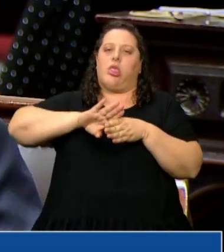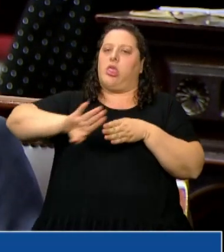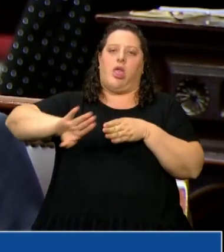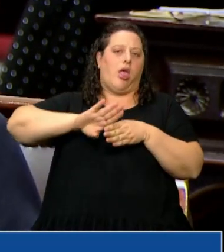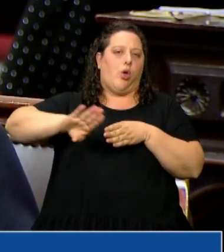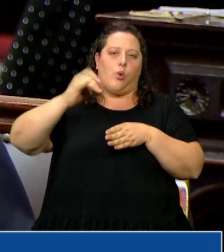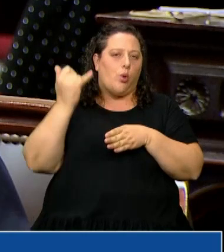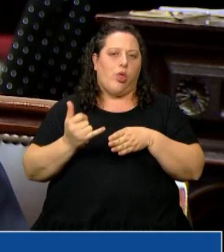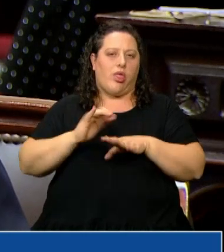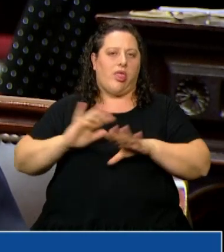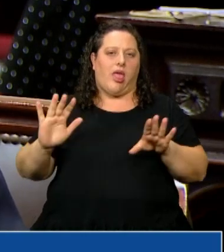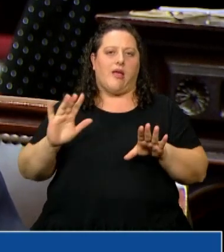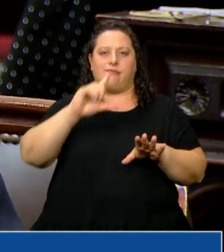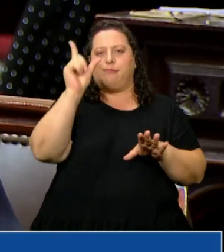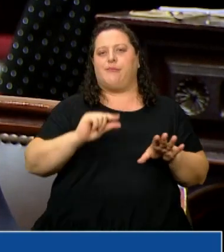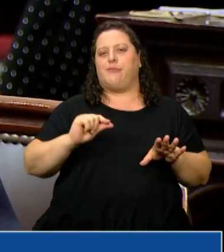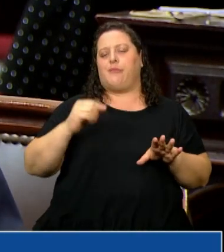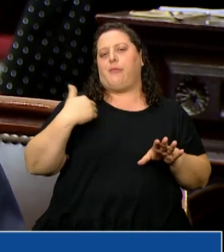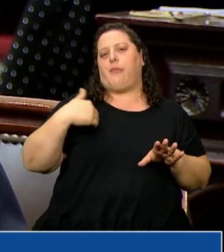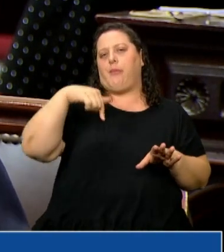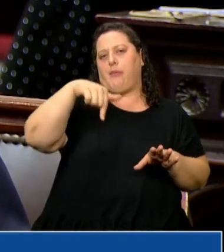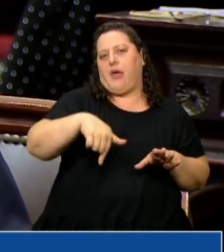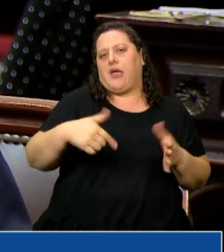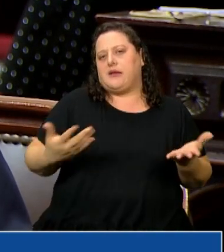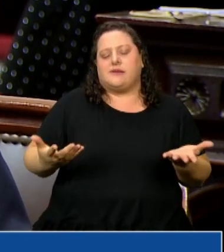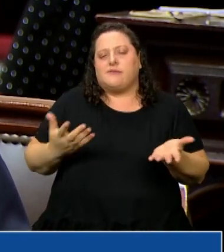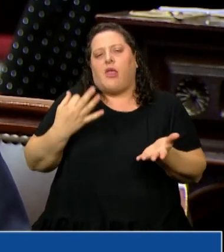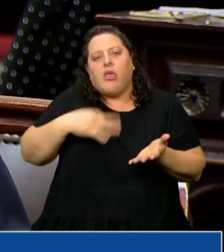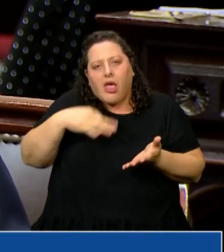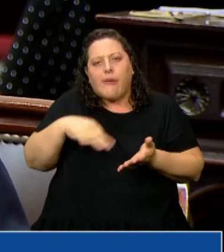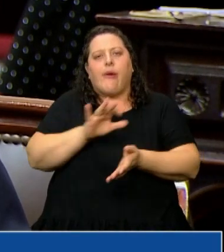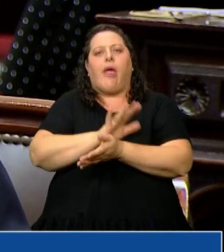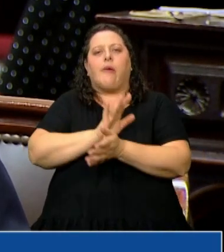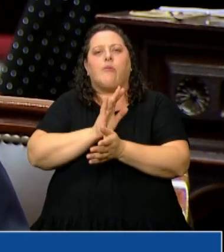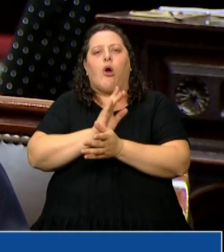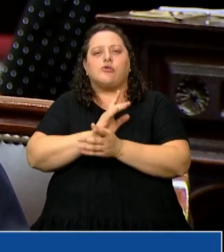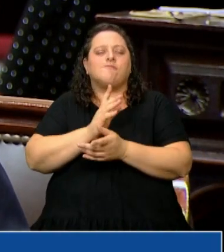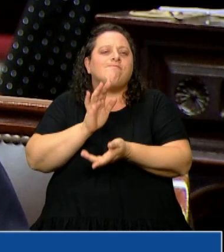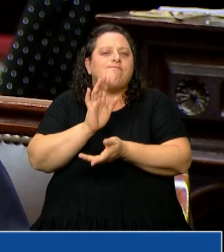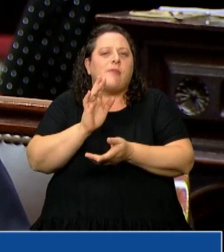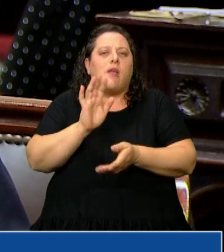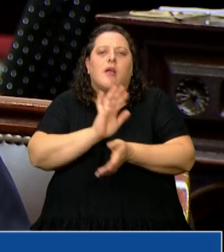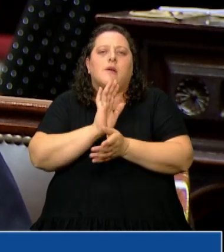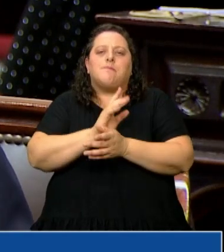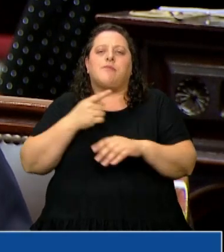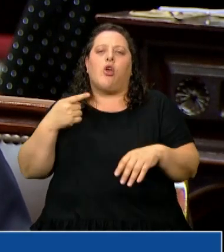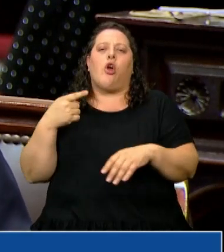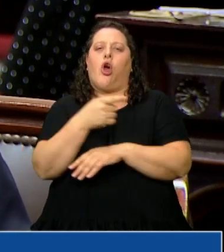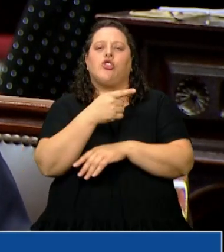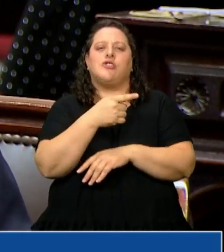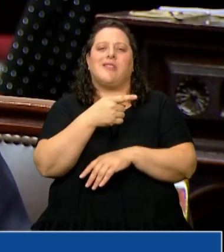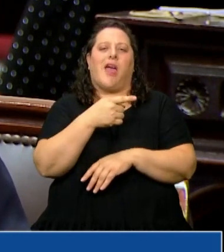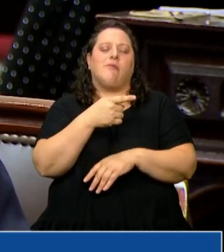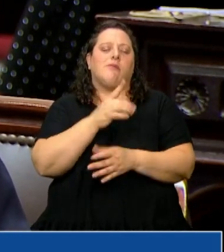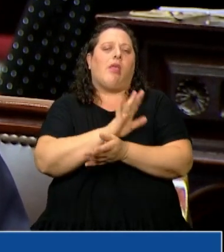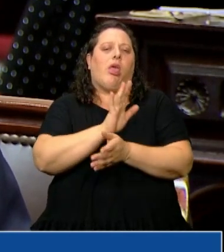en nuestro país claramente el combate y la persecución de un delito como es particularmente el